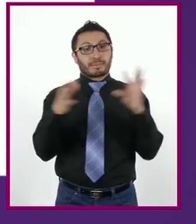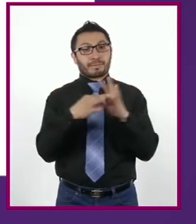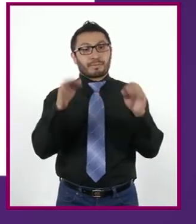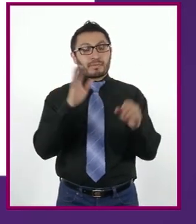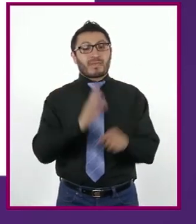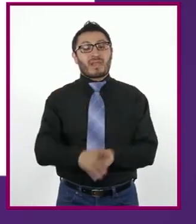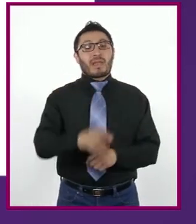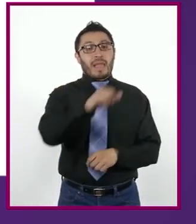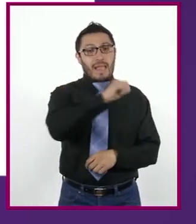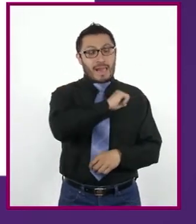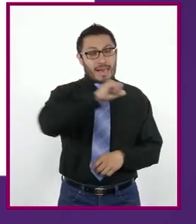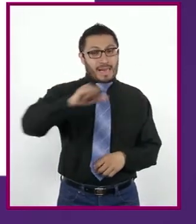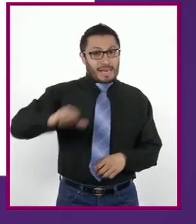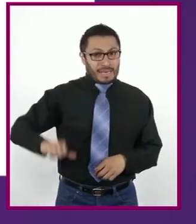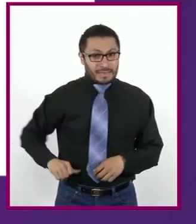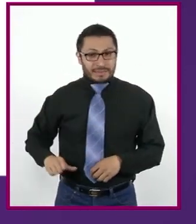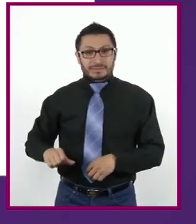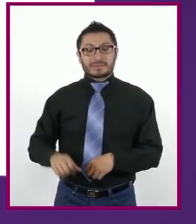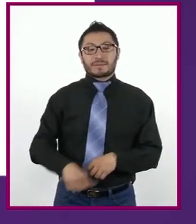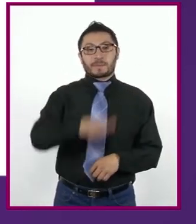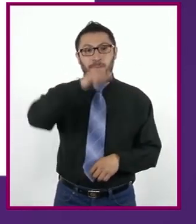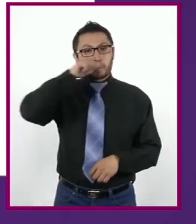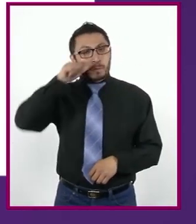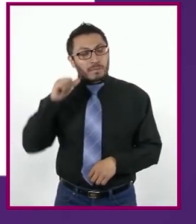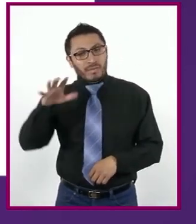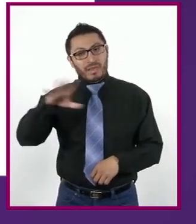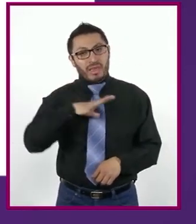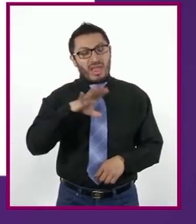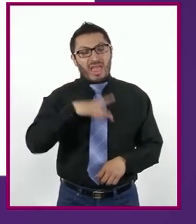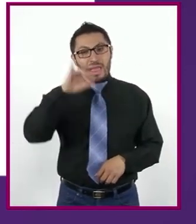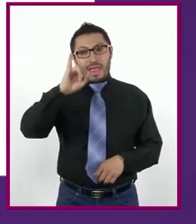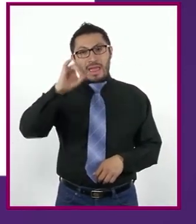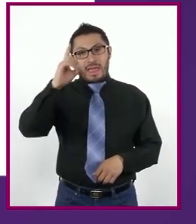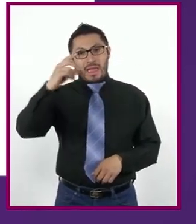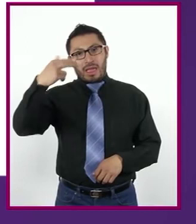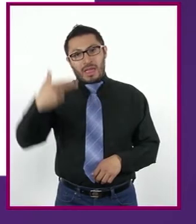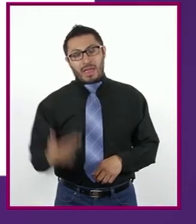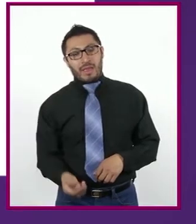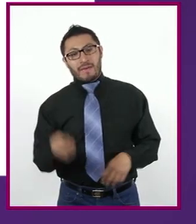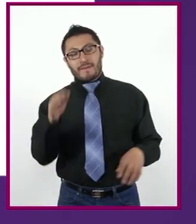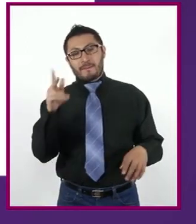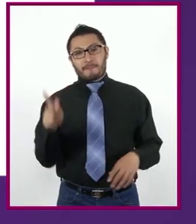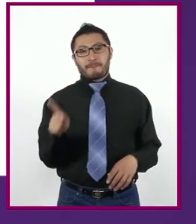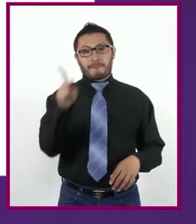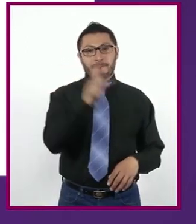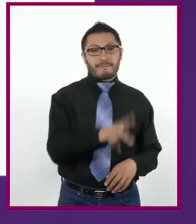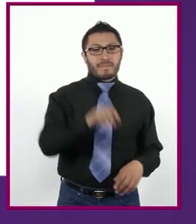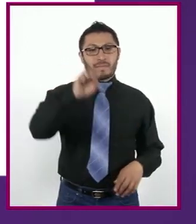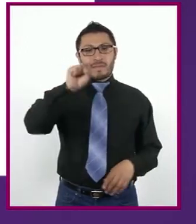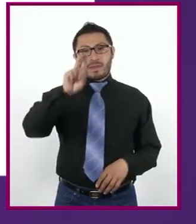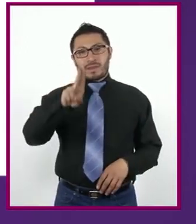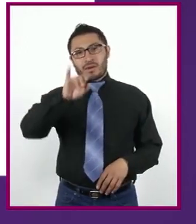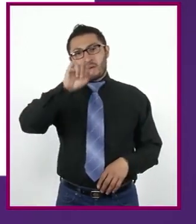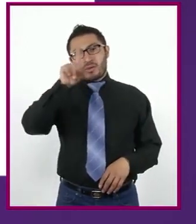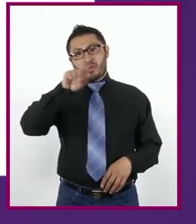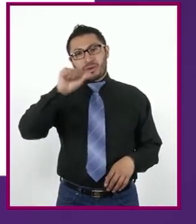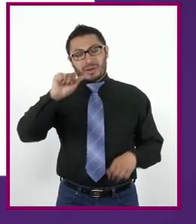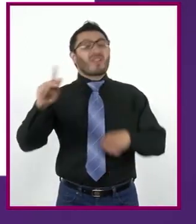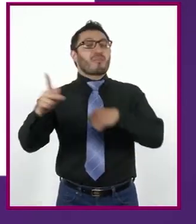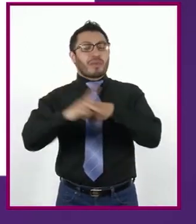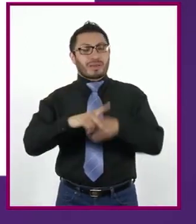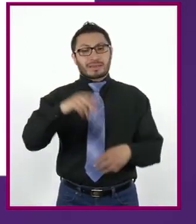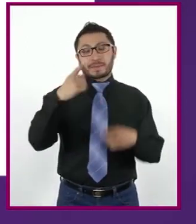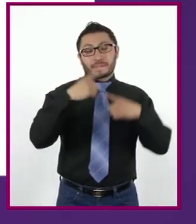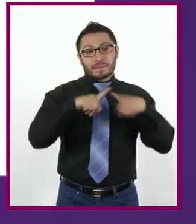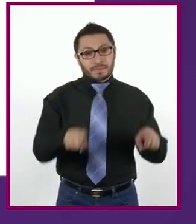Alcaldía Benito Juárez tiene un Índice de Desarrollo Humano similar a Suiza, a diferencia del